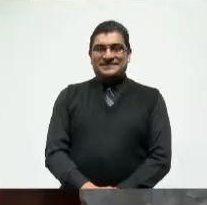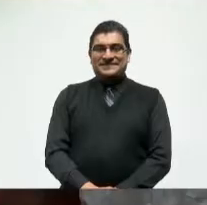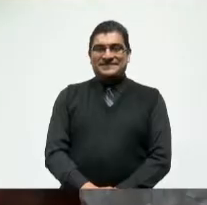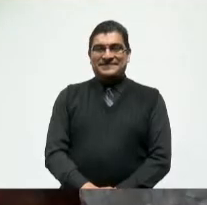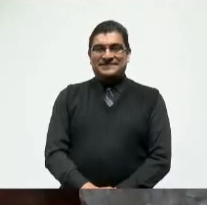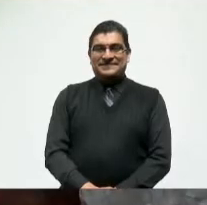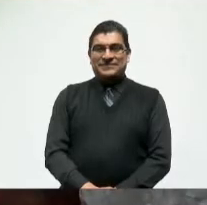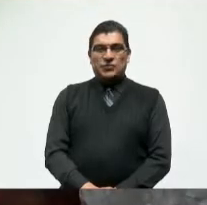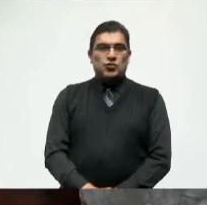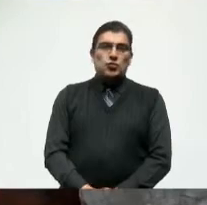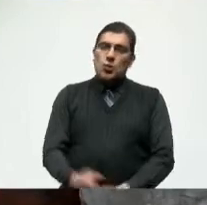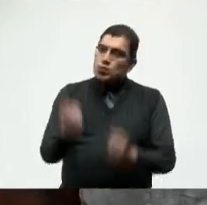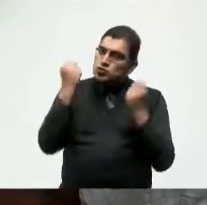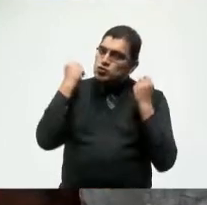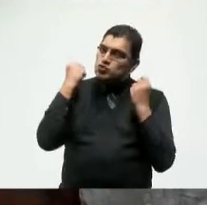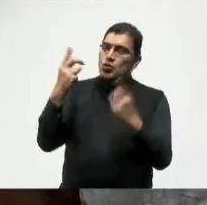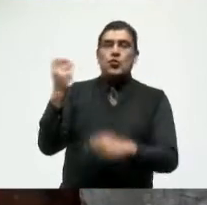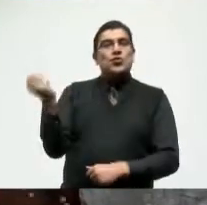Enhorabuebla